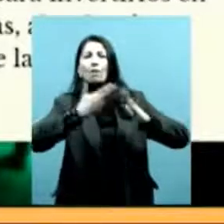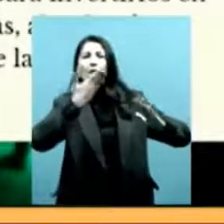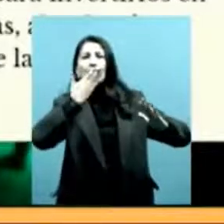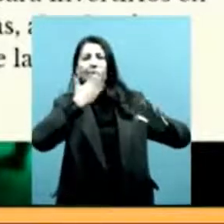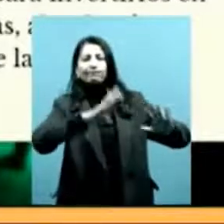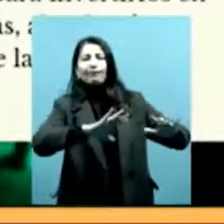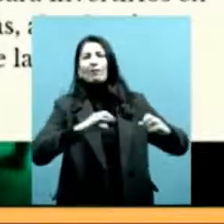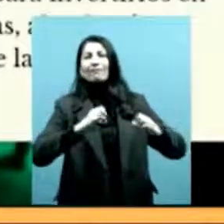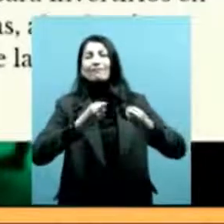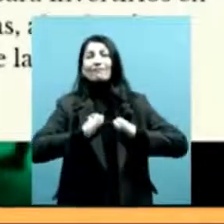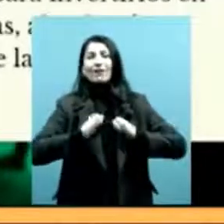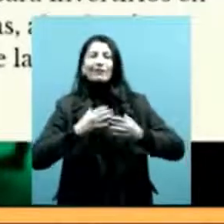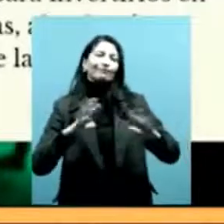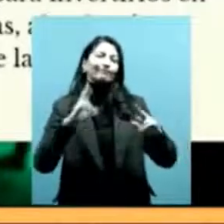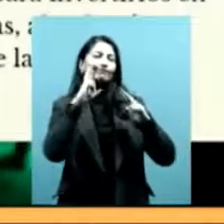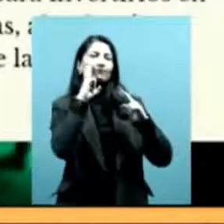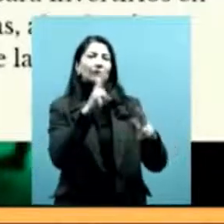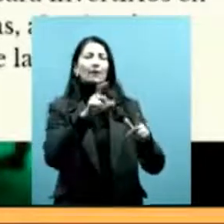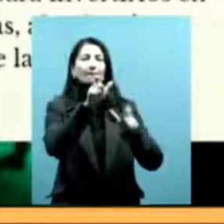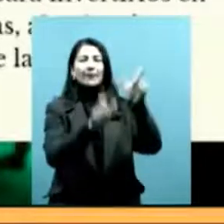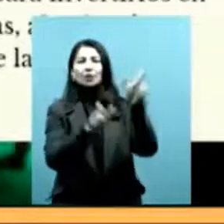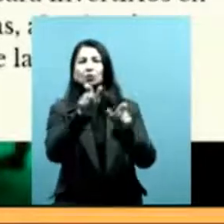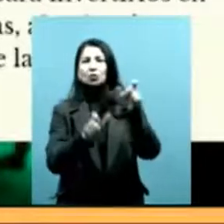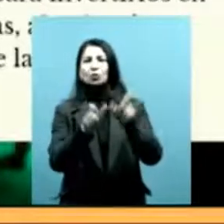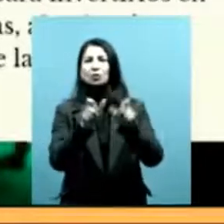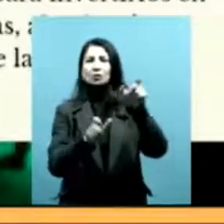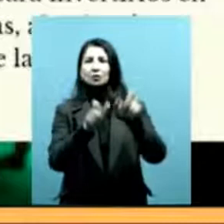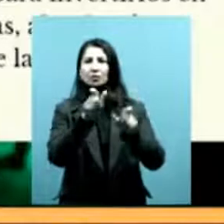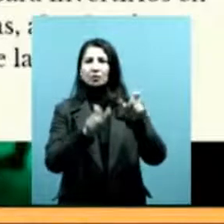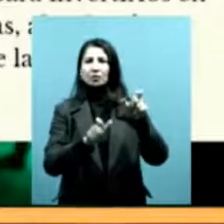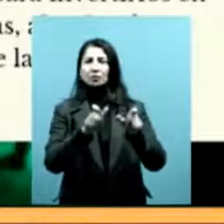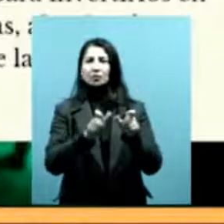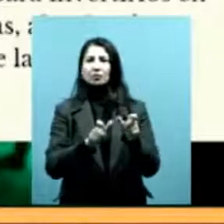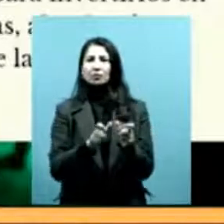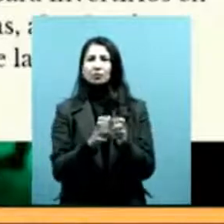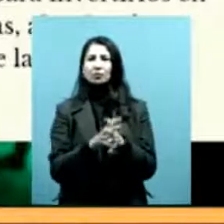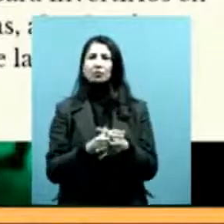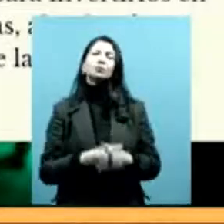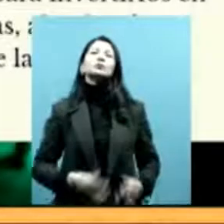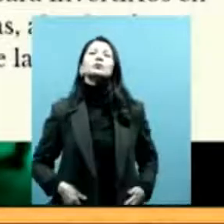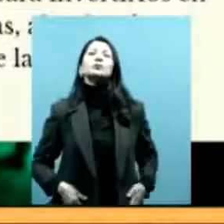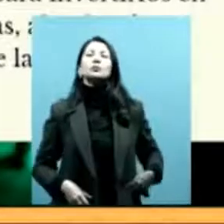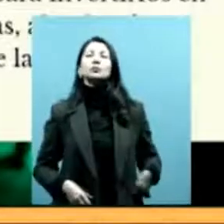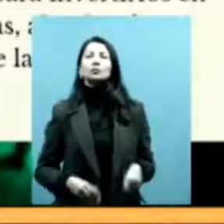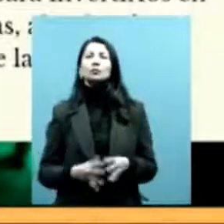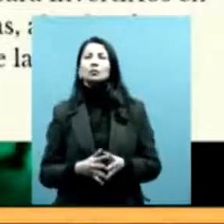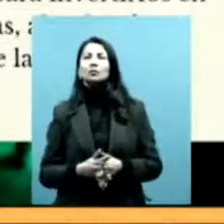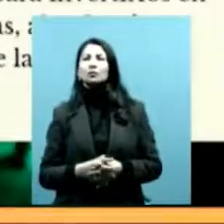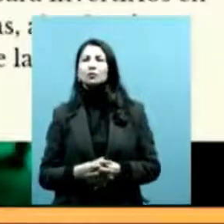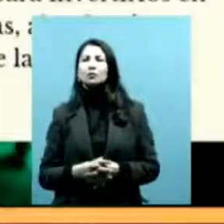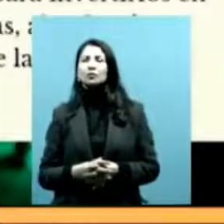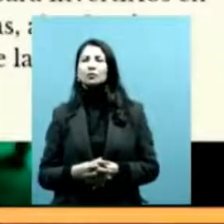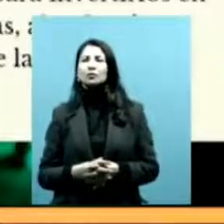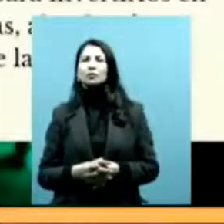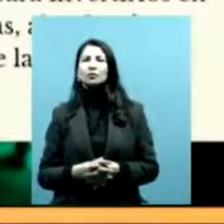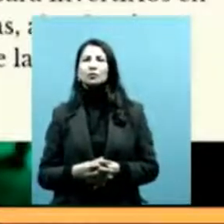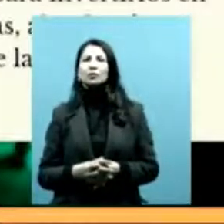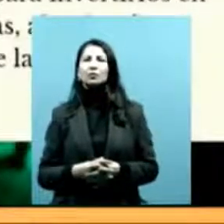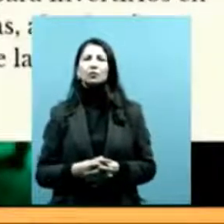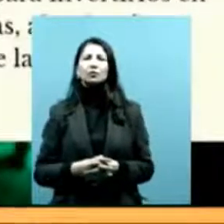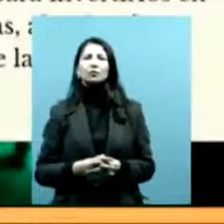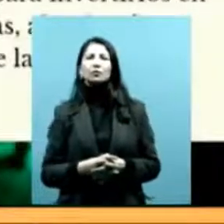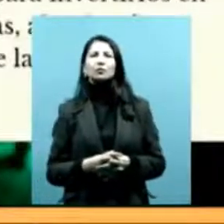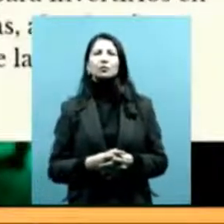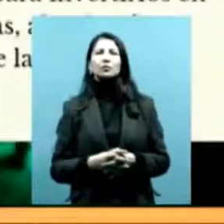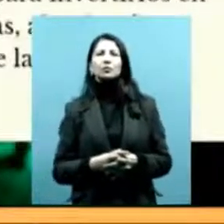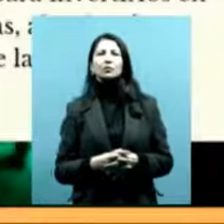dirección, personas que, a las personas que realmente reúnen las aptitudes para trabajar la tierra de